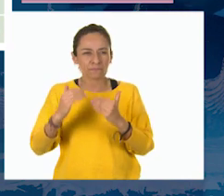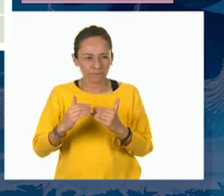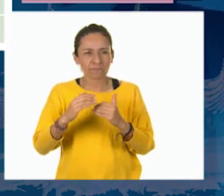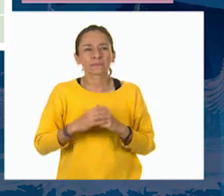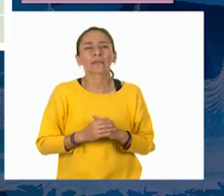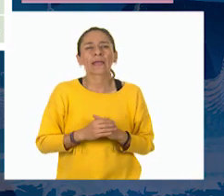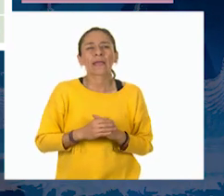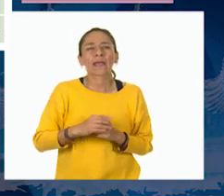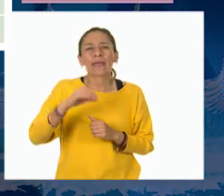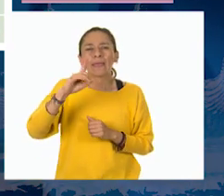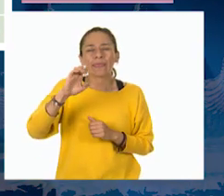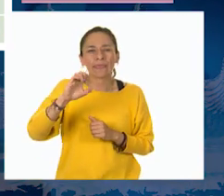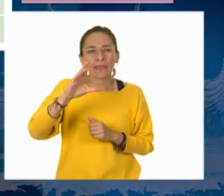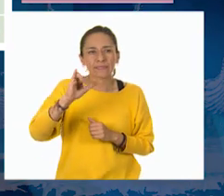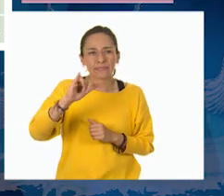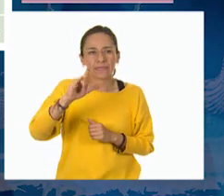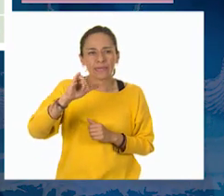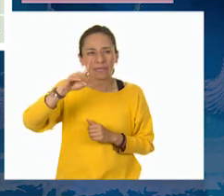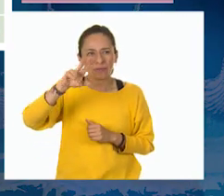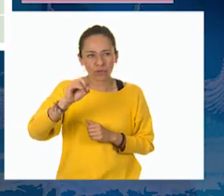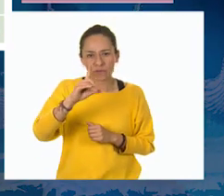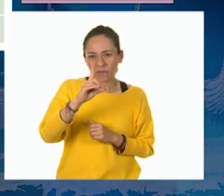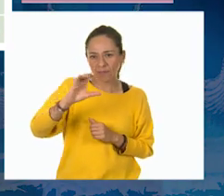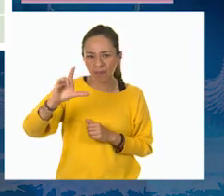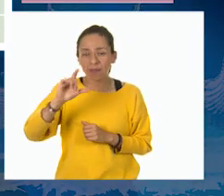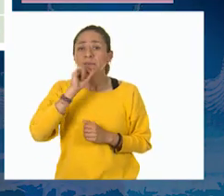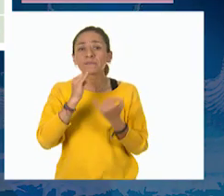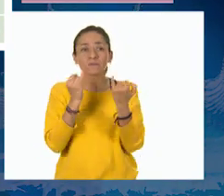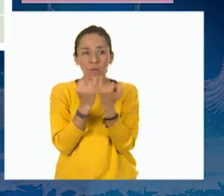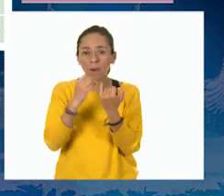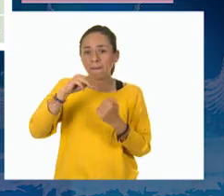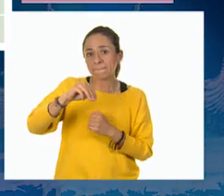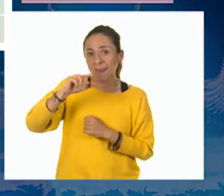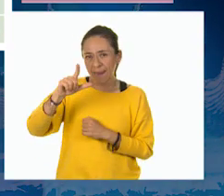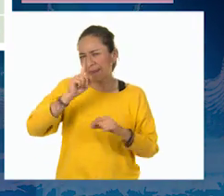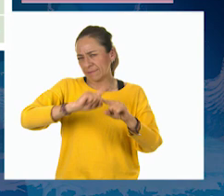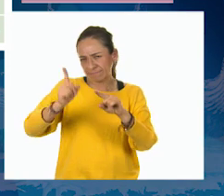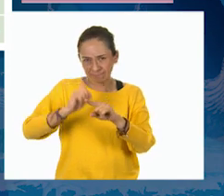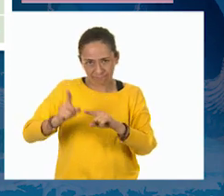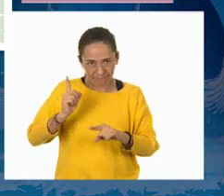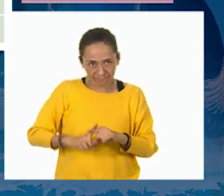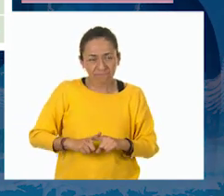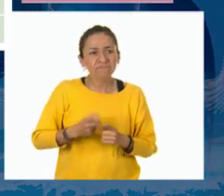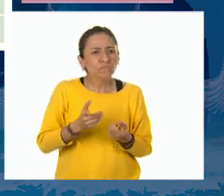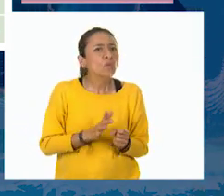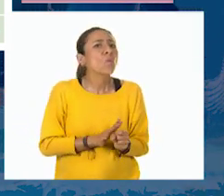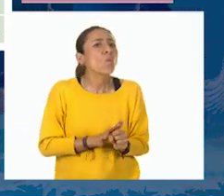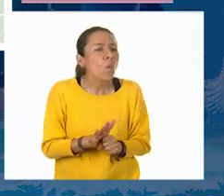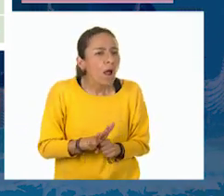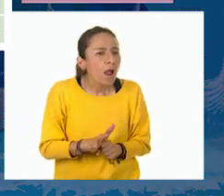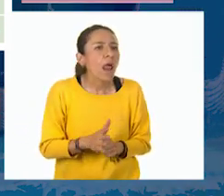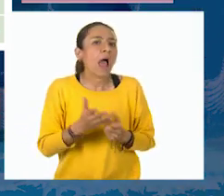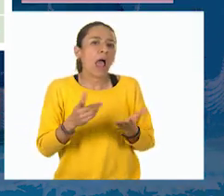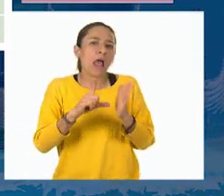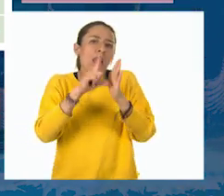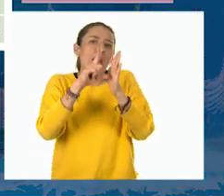expresar las capacidades mayores que el litro, utilizamos los múltiplos del litro, que son